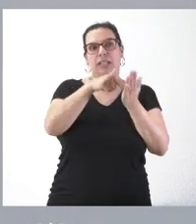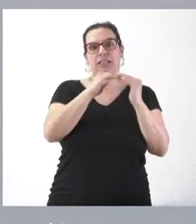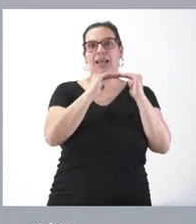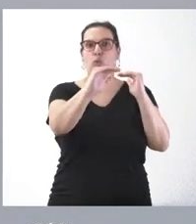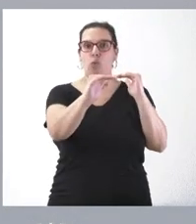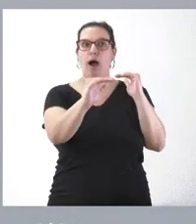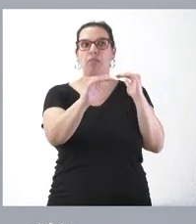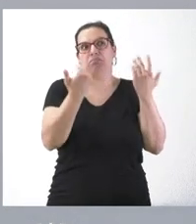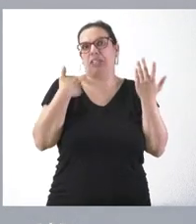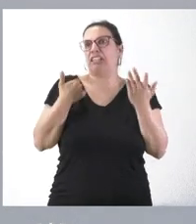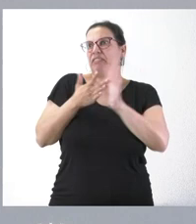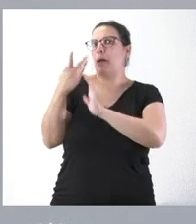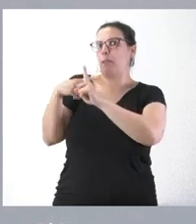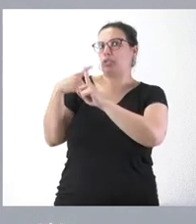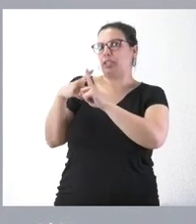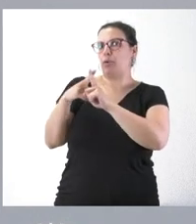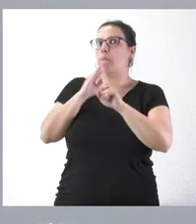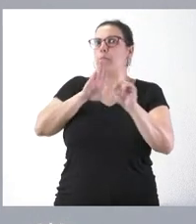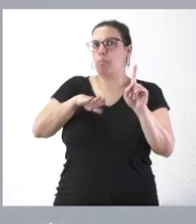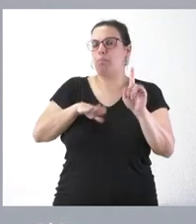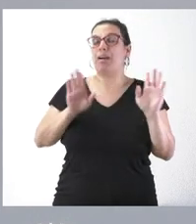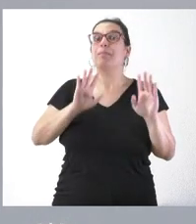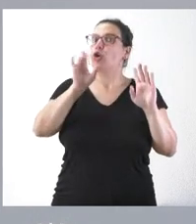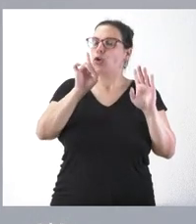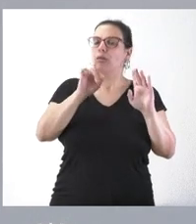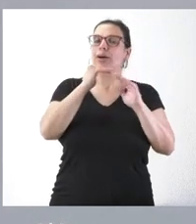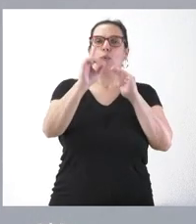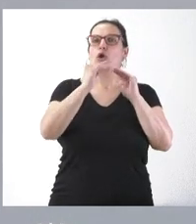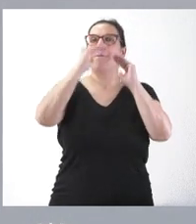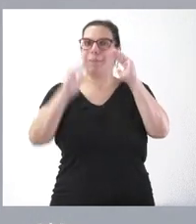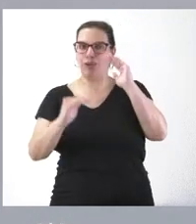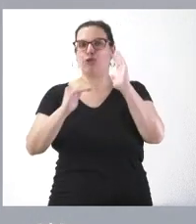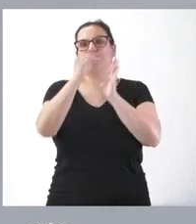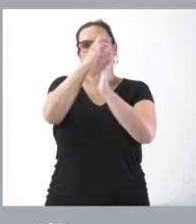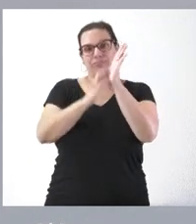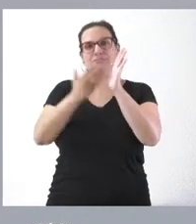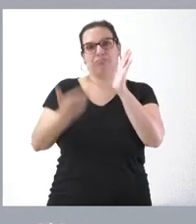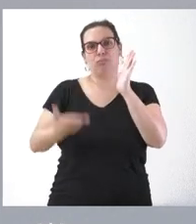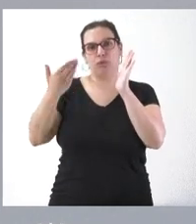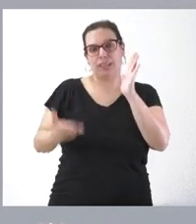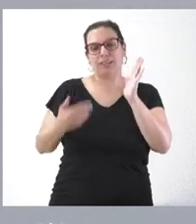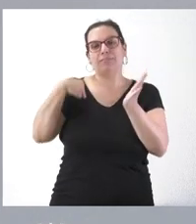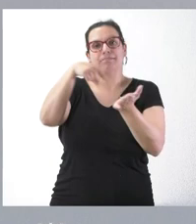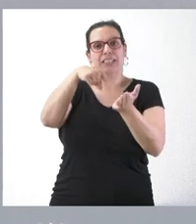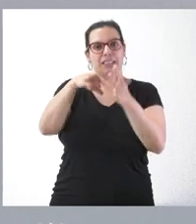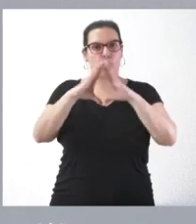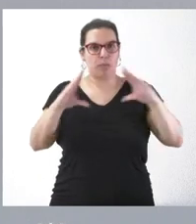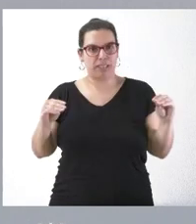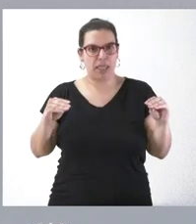un efecto positivo en un contexto de alta inflación, sino que se produce una importante rebaja en el coste de estas tasas universitarias que